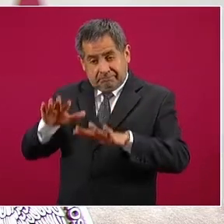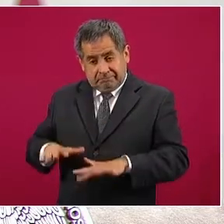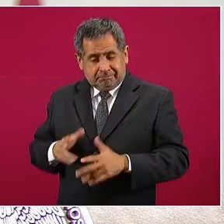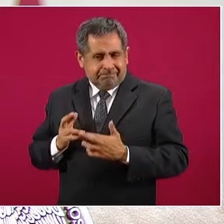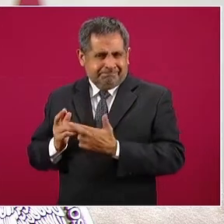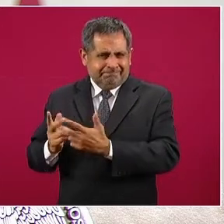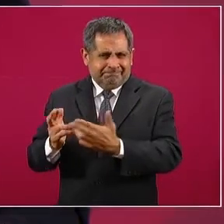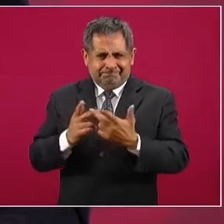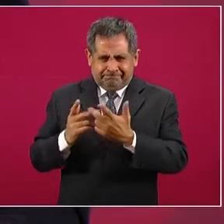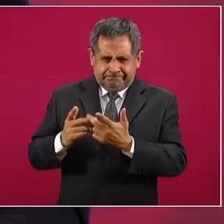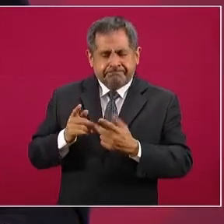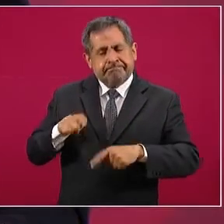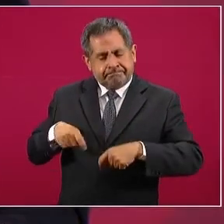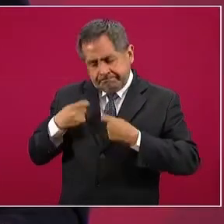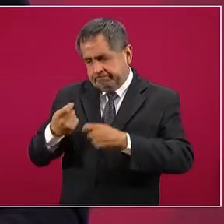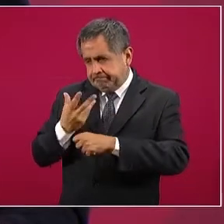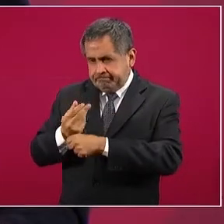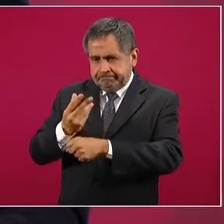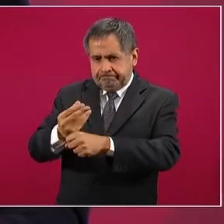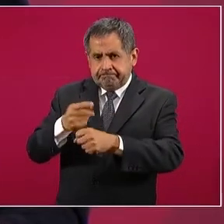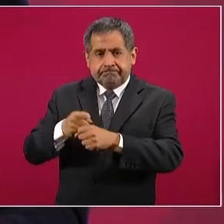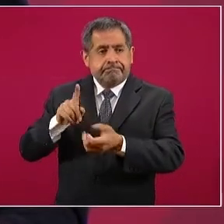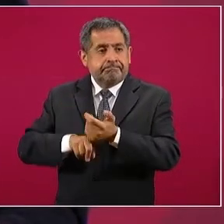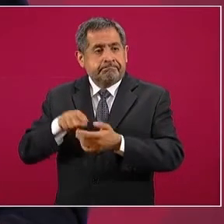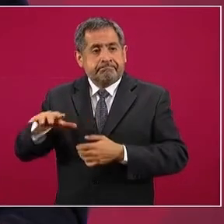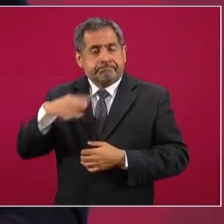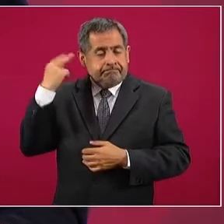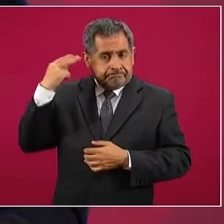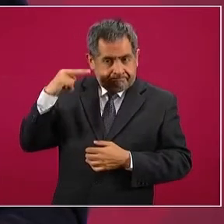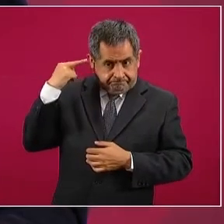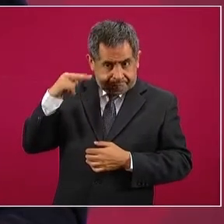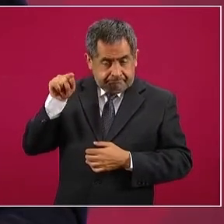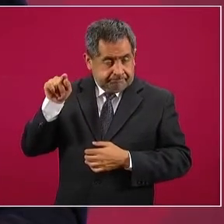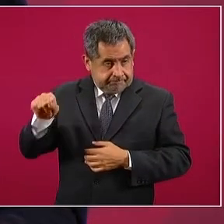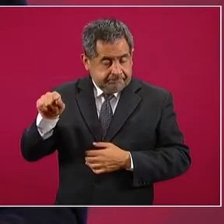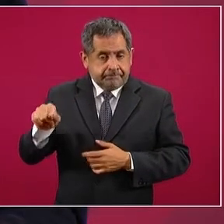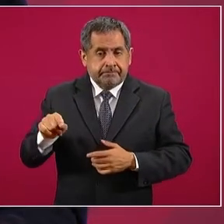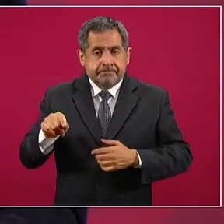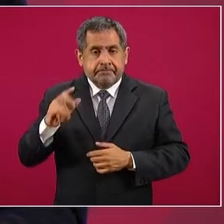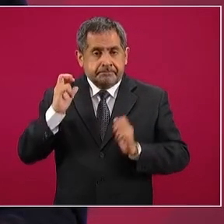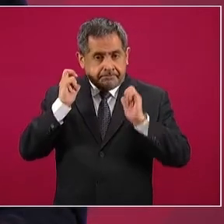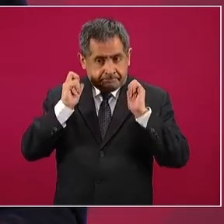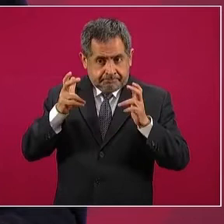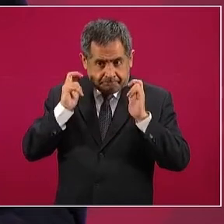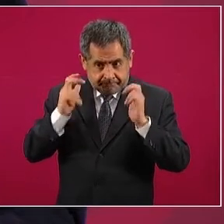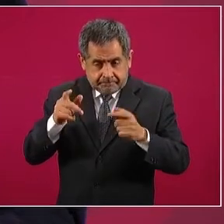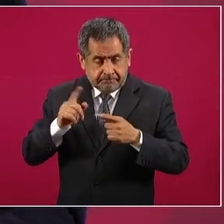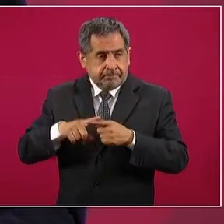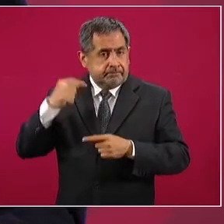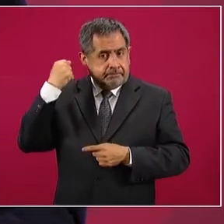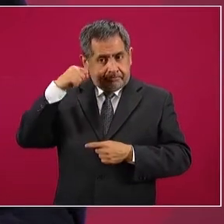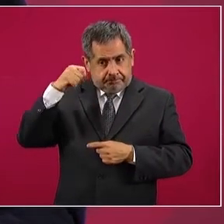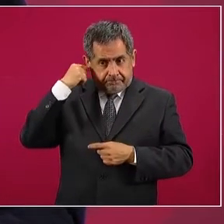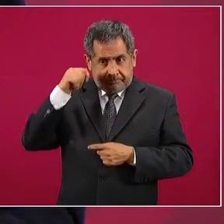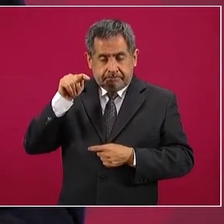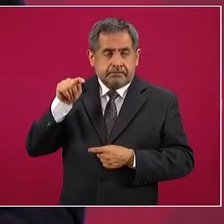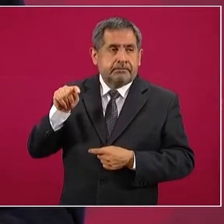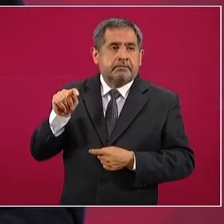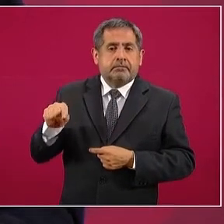aguas en Veracruz, en Chiapas, en Tabasco.